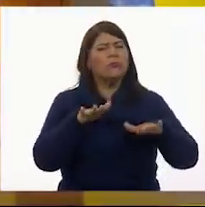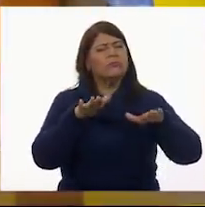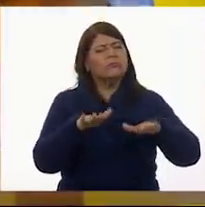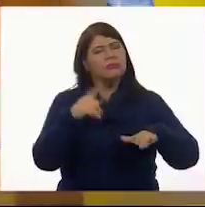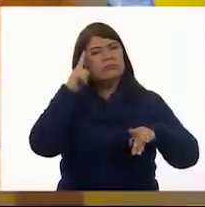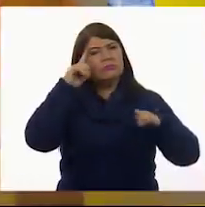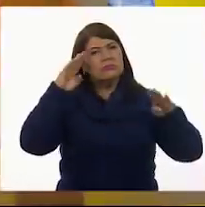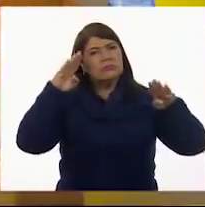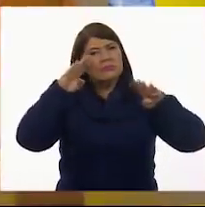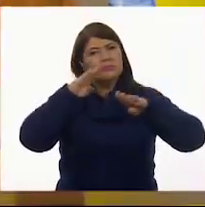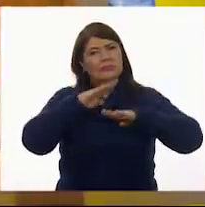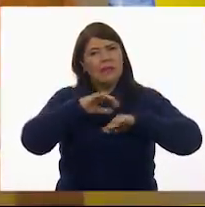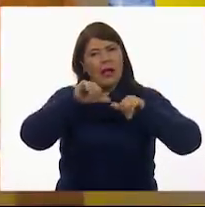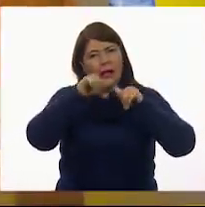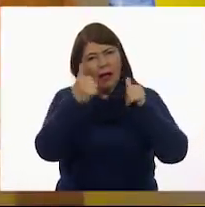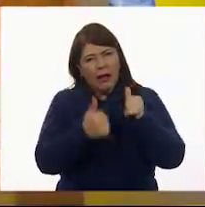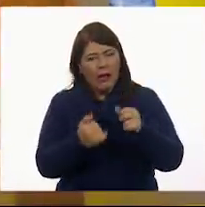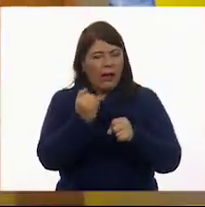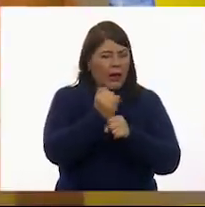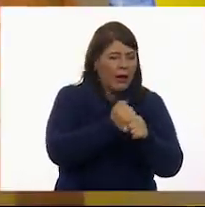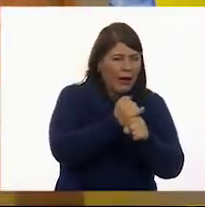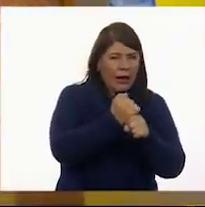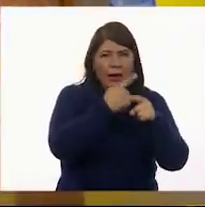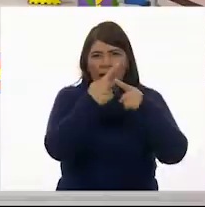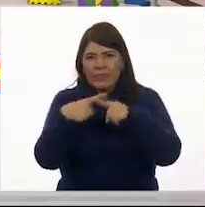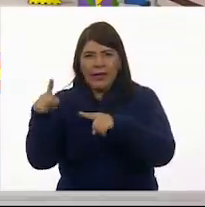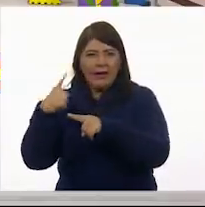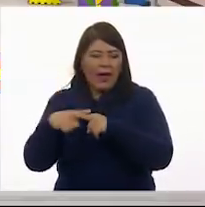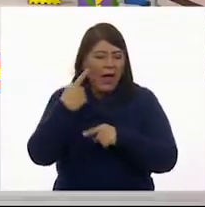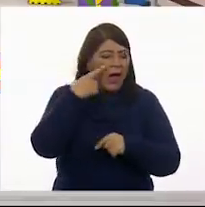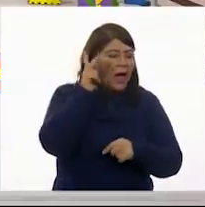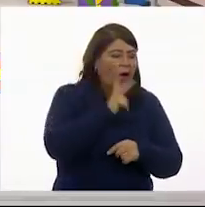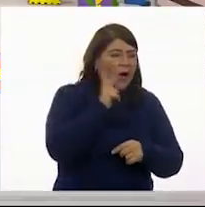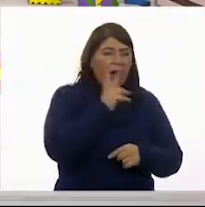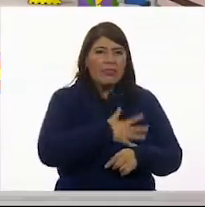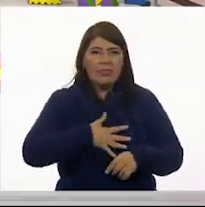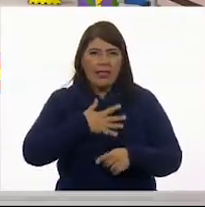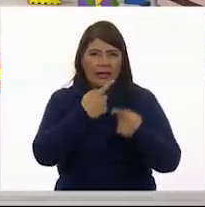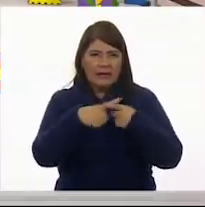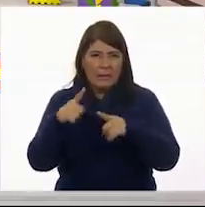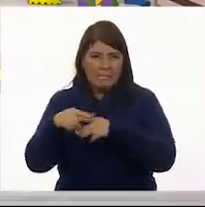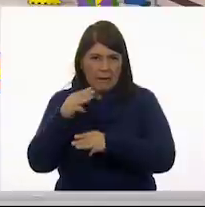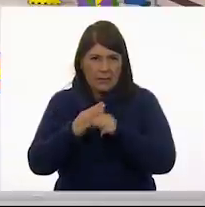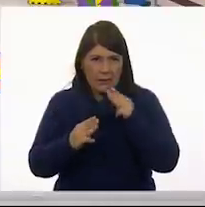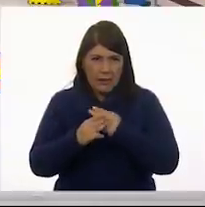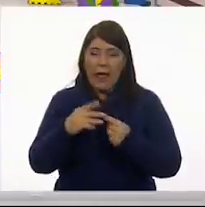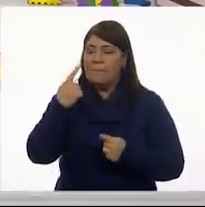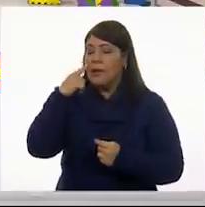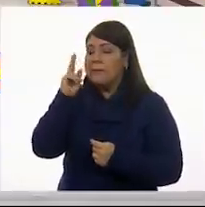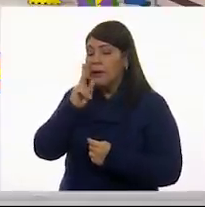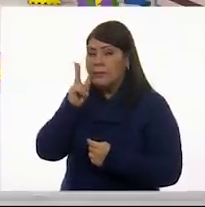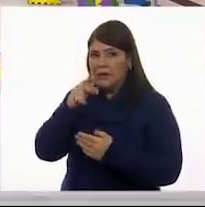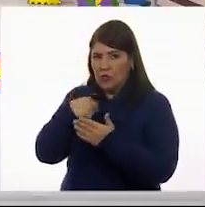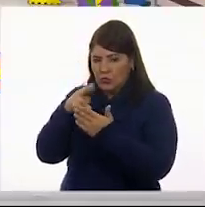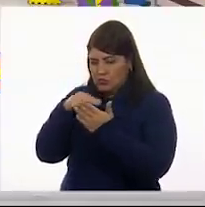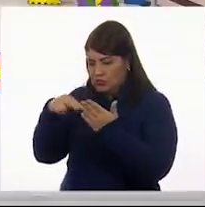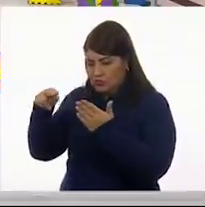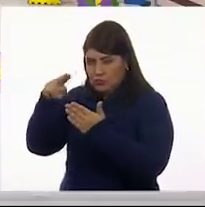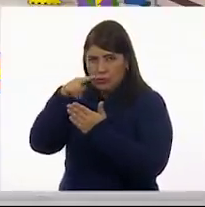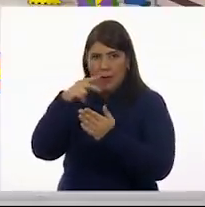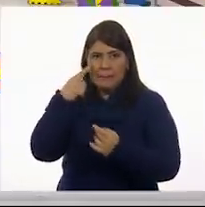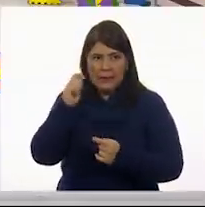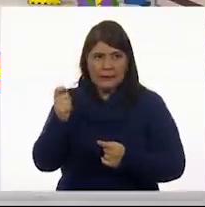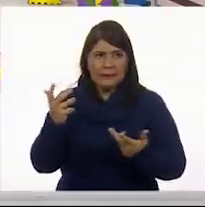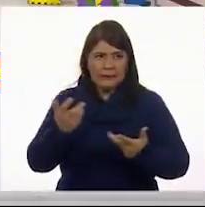disfrutar. Exploren los materiales. A ver, voy a pintar de este lado. Voy a pintar de este